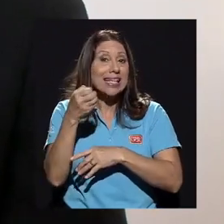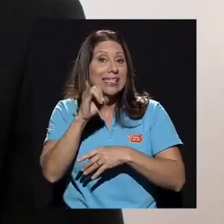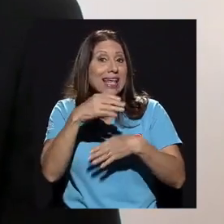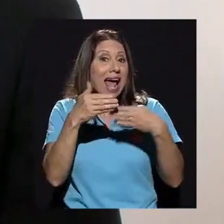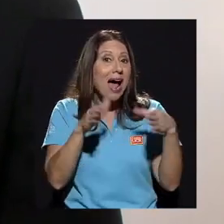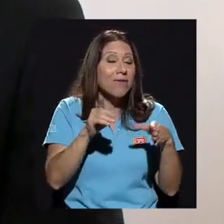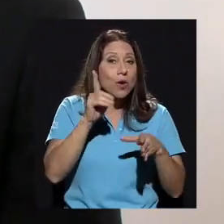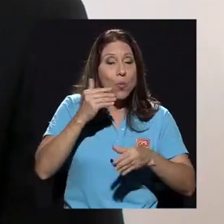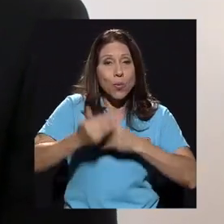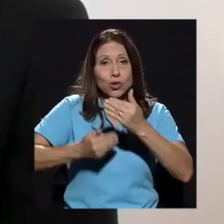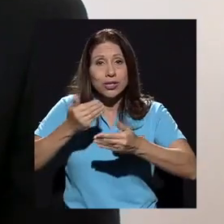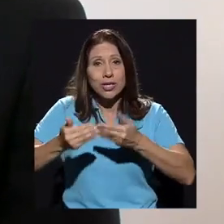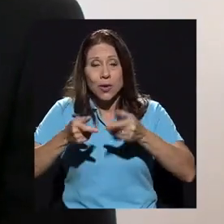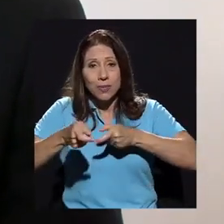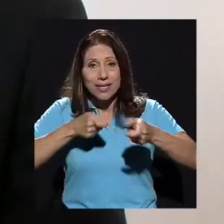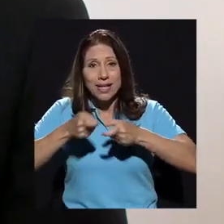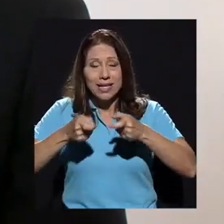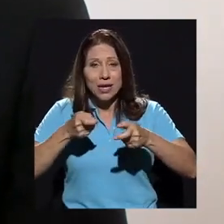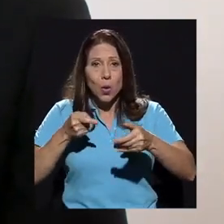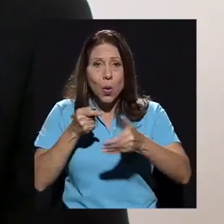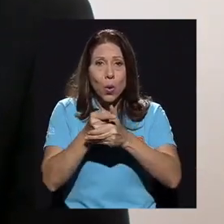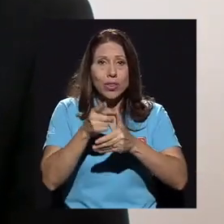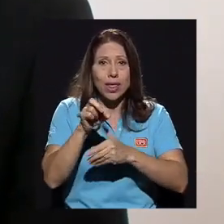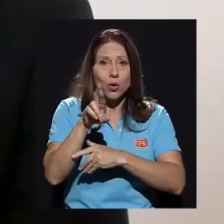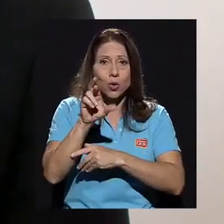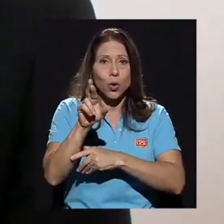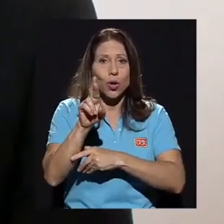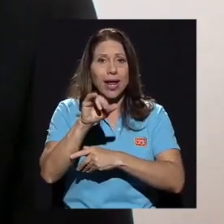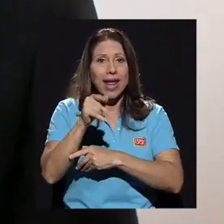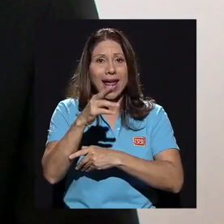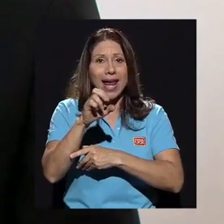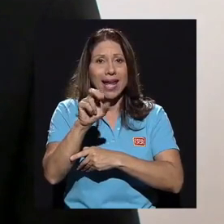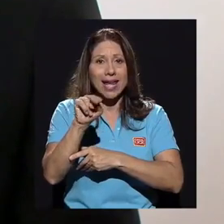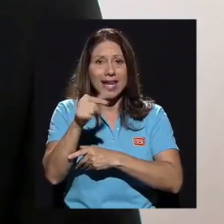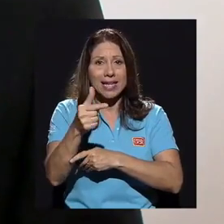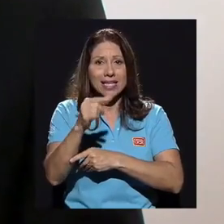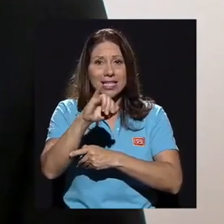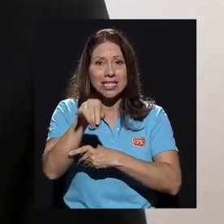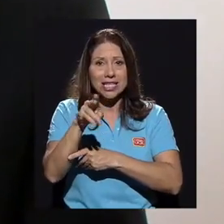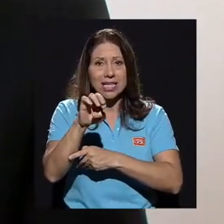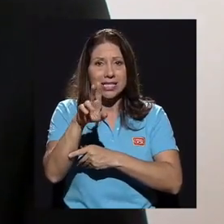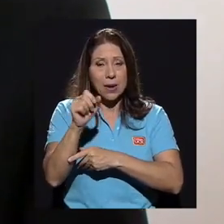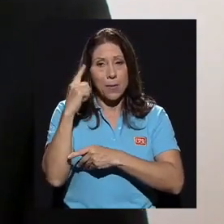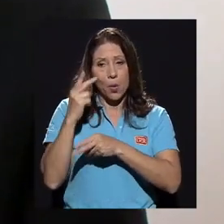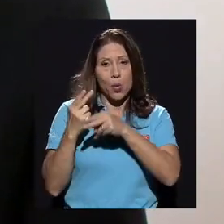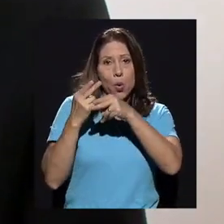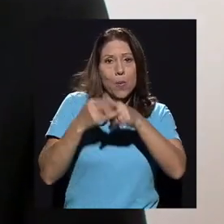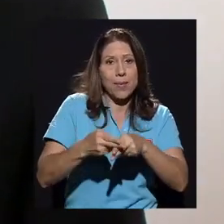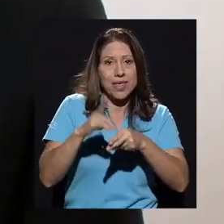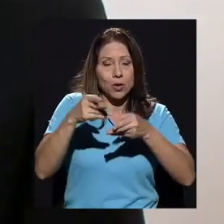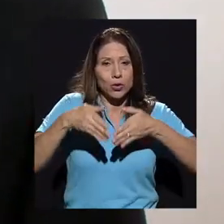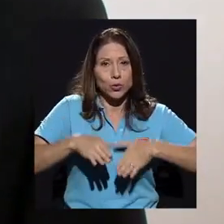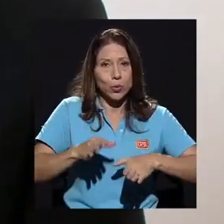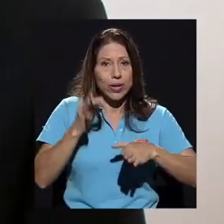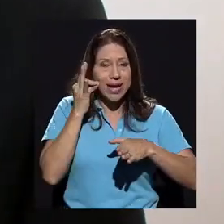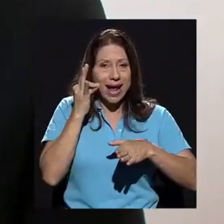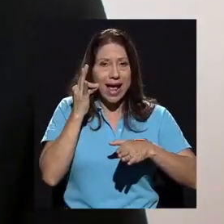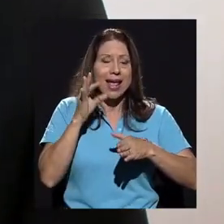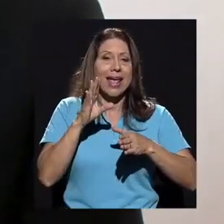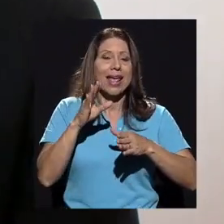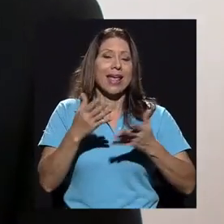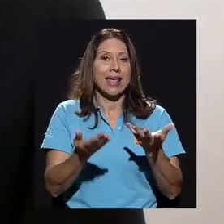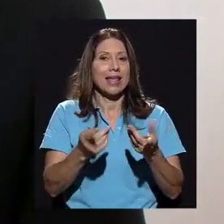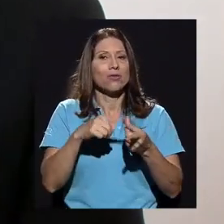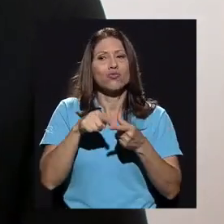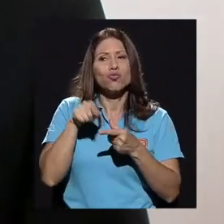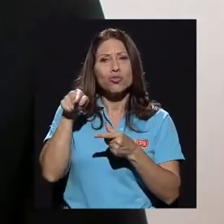Jansen por el caso del nombramiento de su hija en el centro de impartir laboratorio. Usted como aspirante al Consejo, ¿cómo valora la actuación del